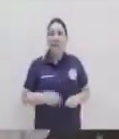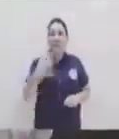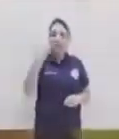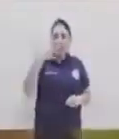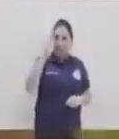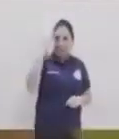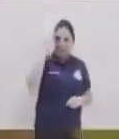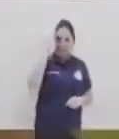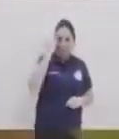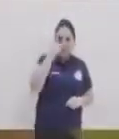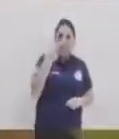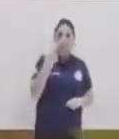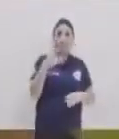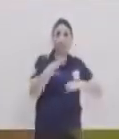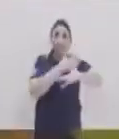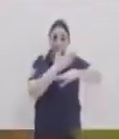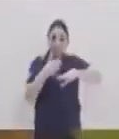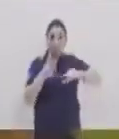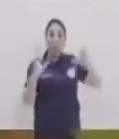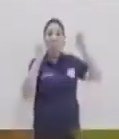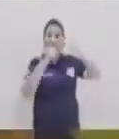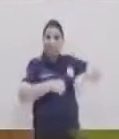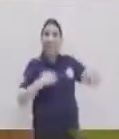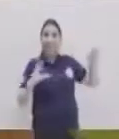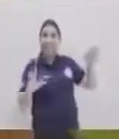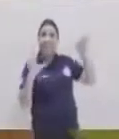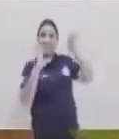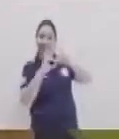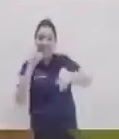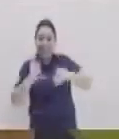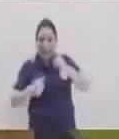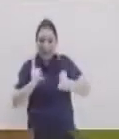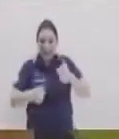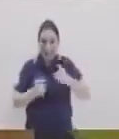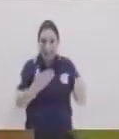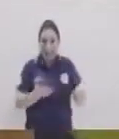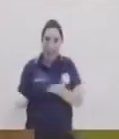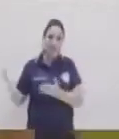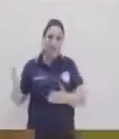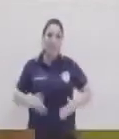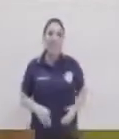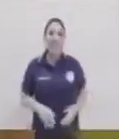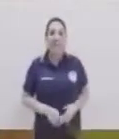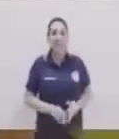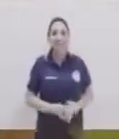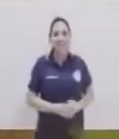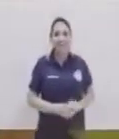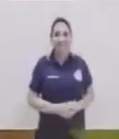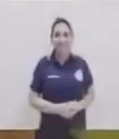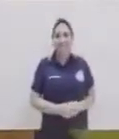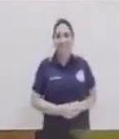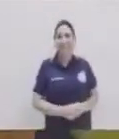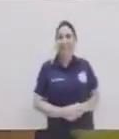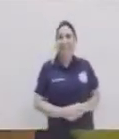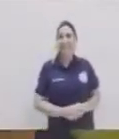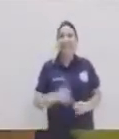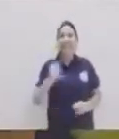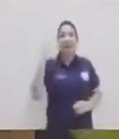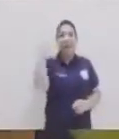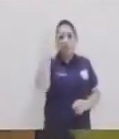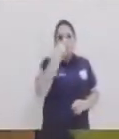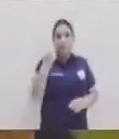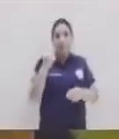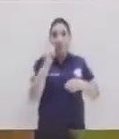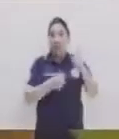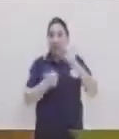Entonces, ya saben, no hay excusa, cualquier tipo de música, aquí está su servidora, que es nuestra también, ¿verdad? Sí.